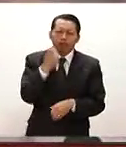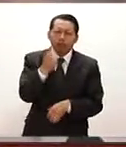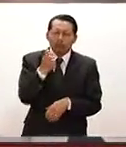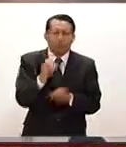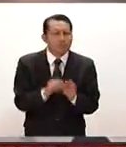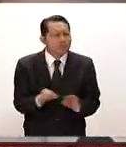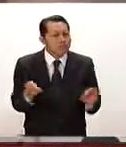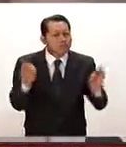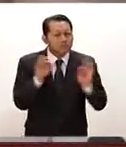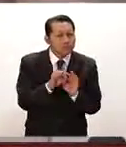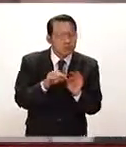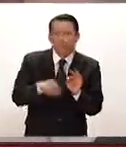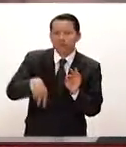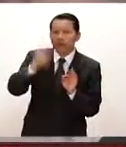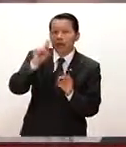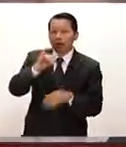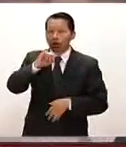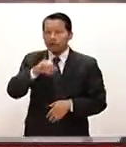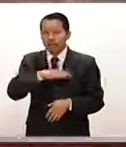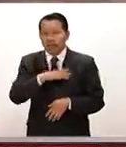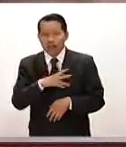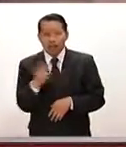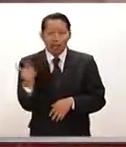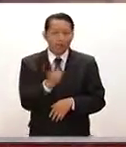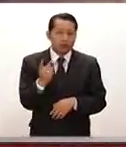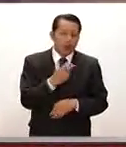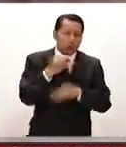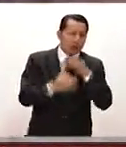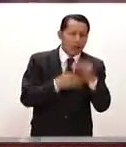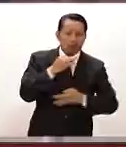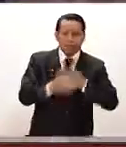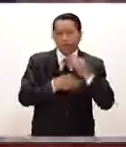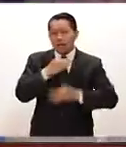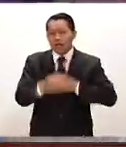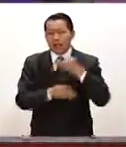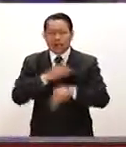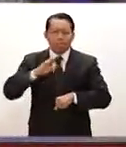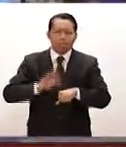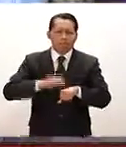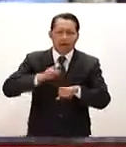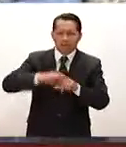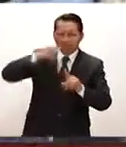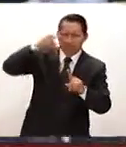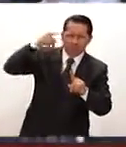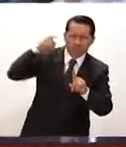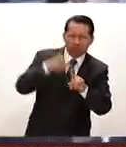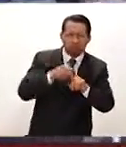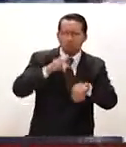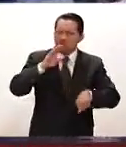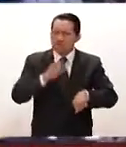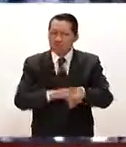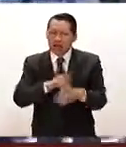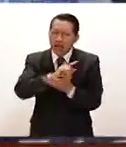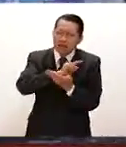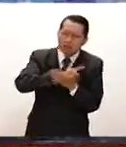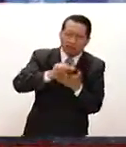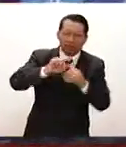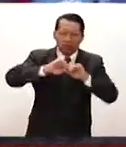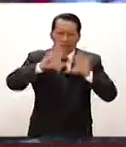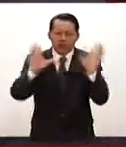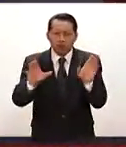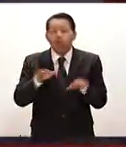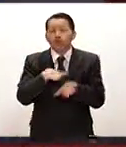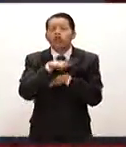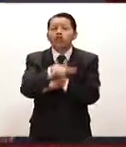significativo, pero sí va a obligar a las dos campañas a ser mucho más precisas y más transparentes en cuanto al manejo del historial